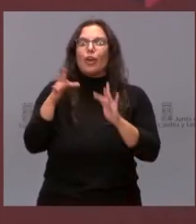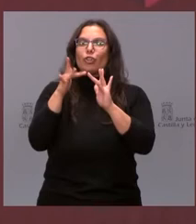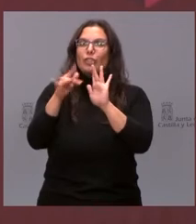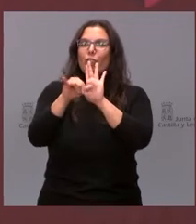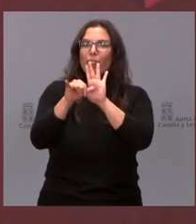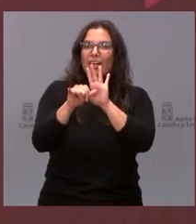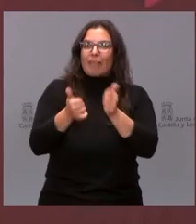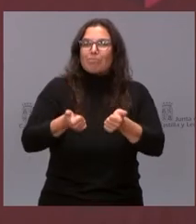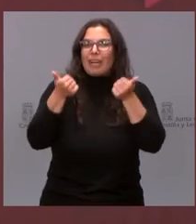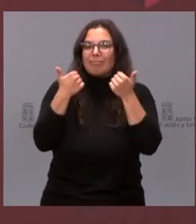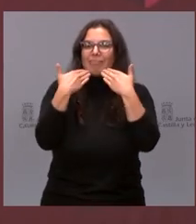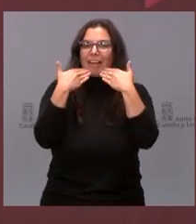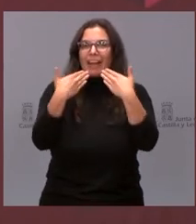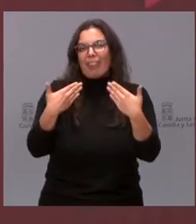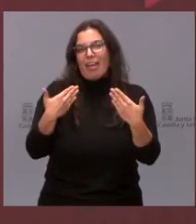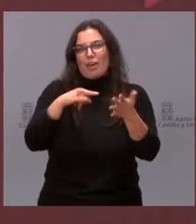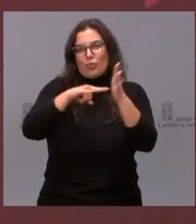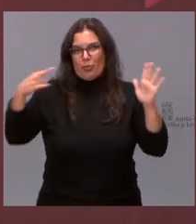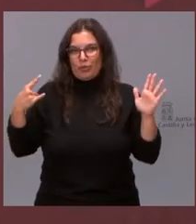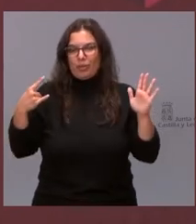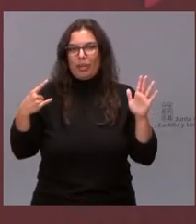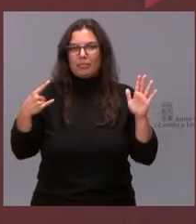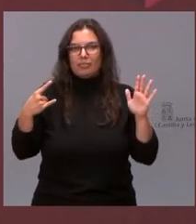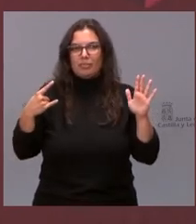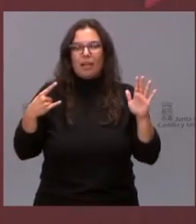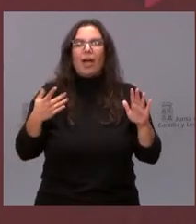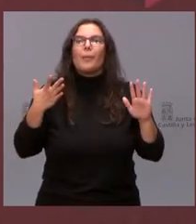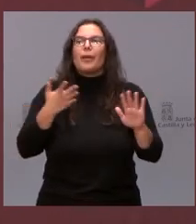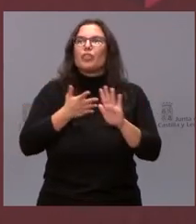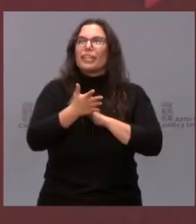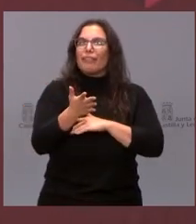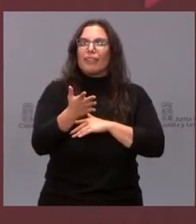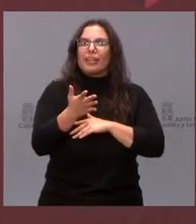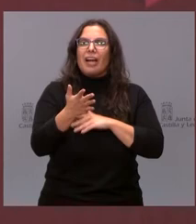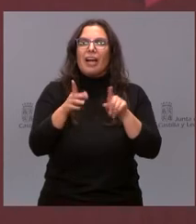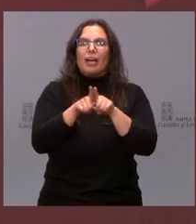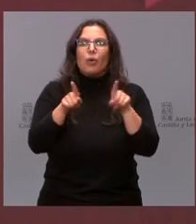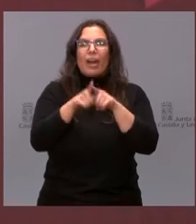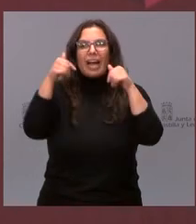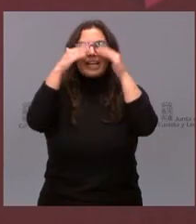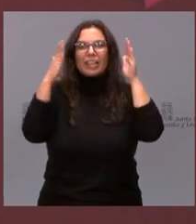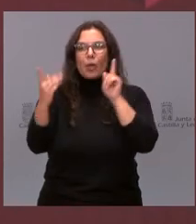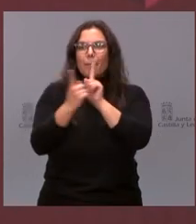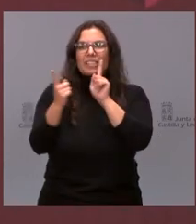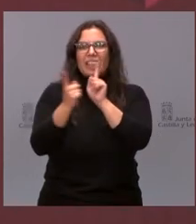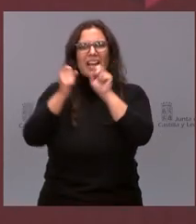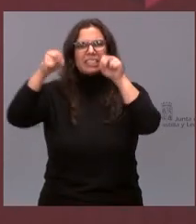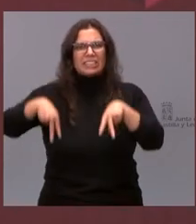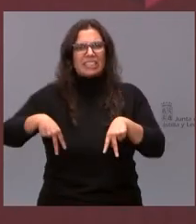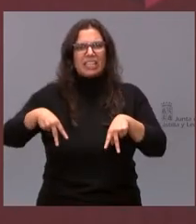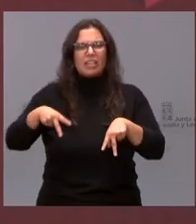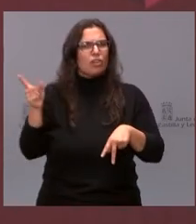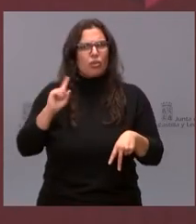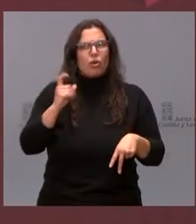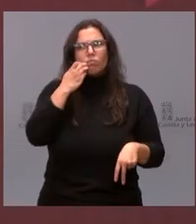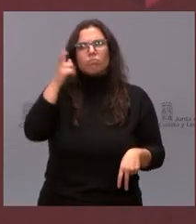tecnologías, pero no queremos dejar de perder esa atención presencial a aquellos que quieran desplazarse